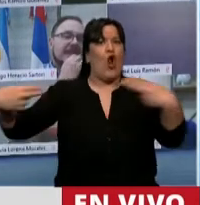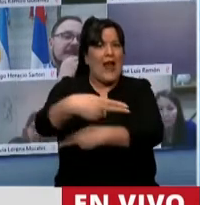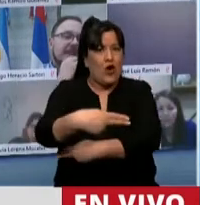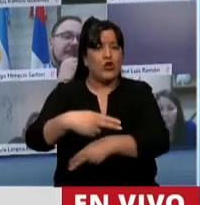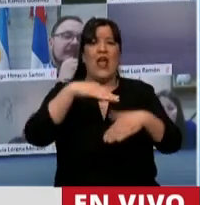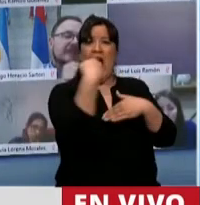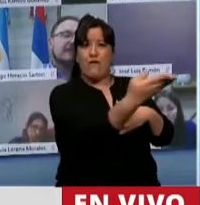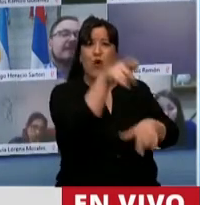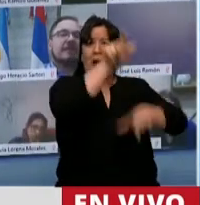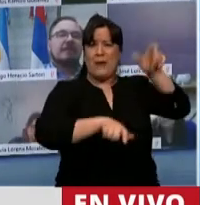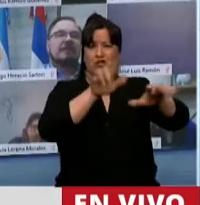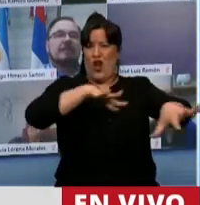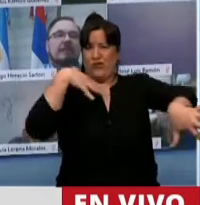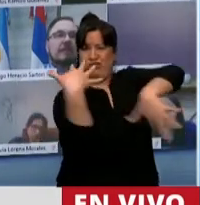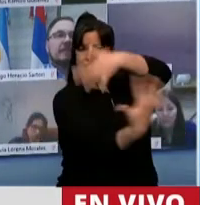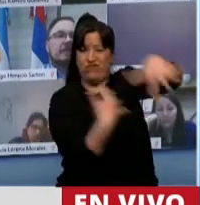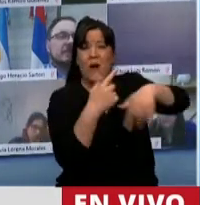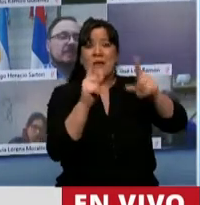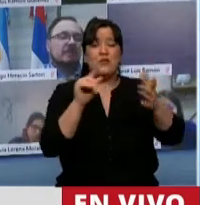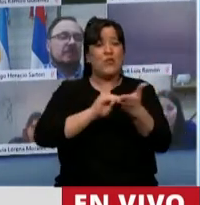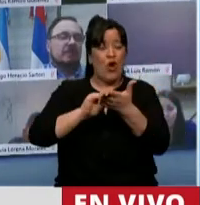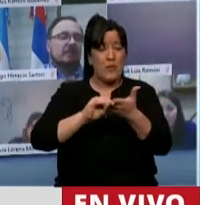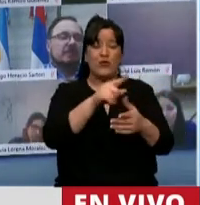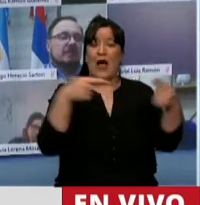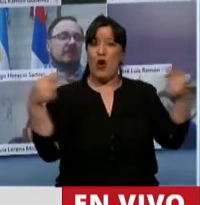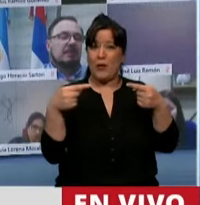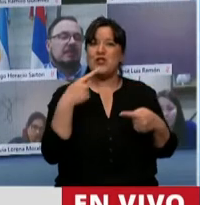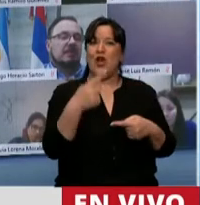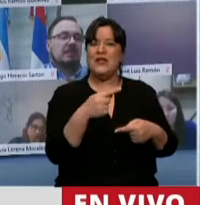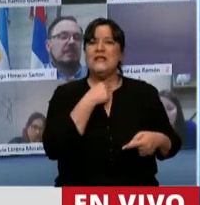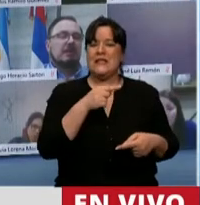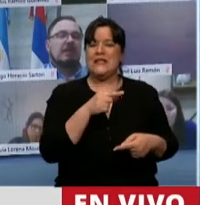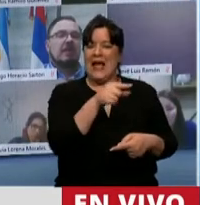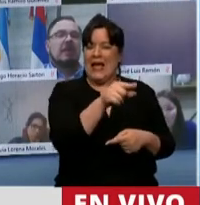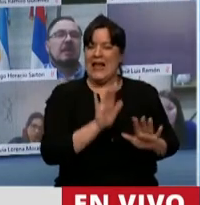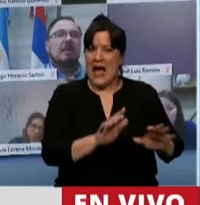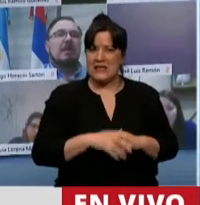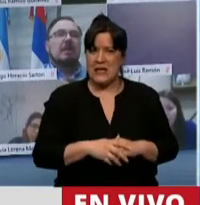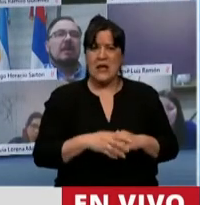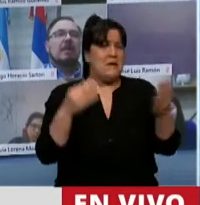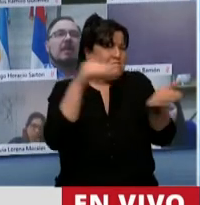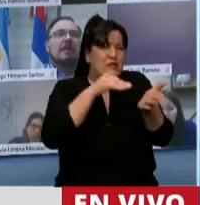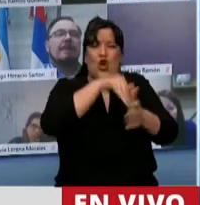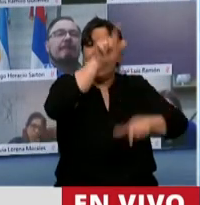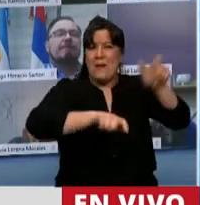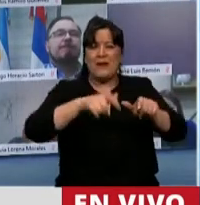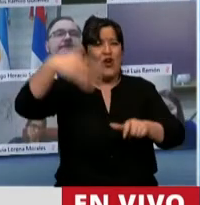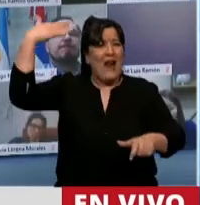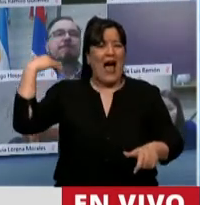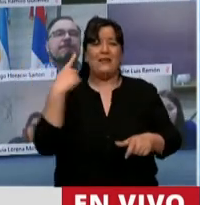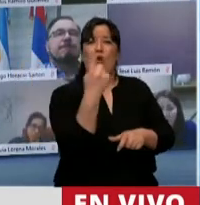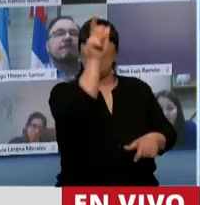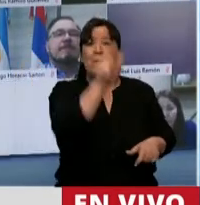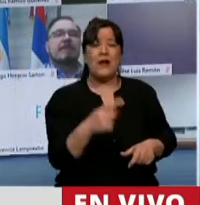afuera la movilización de la que algún diputado de la oposición habló estaba tratando de impedir eso. Millones de personas. Un cartonero